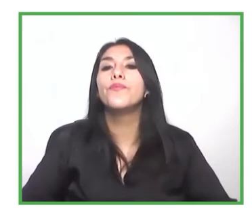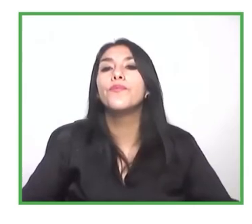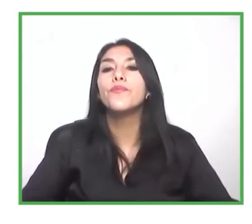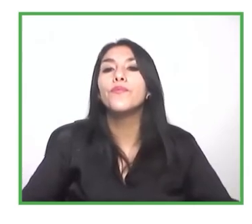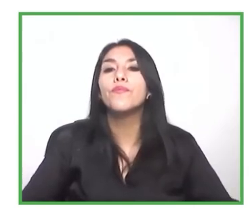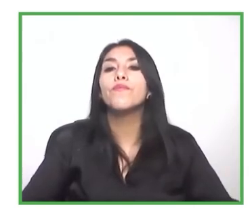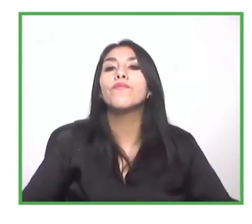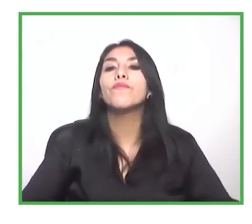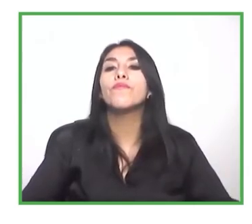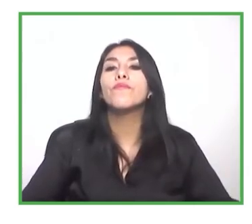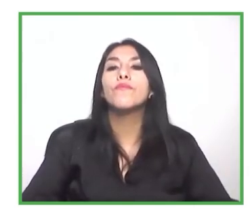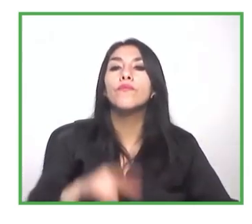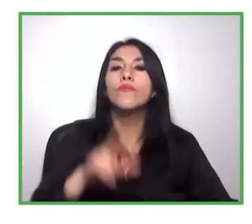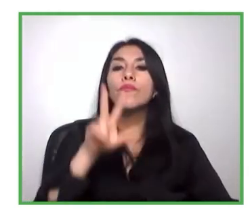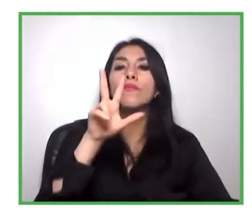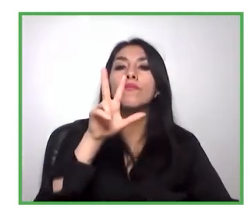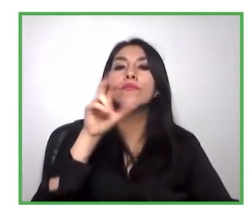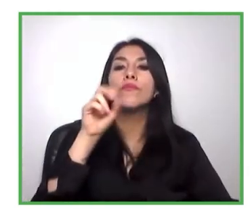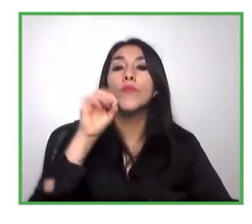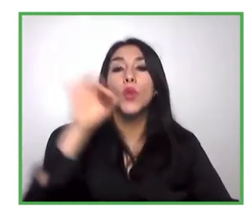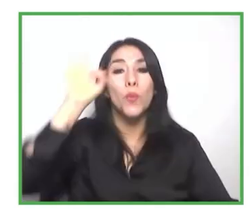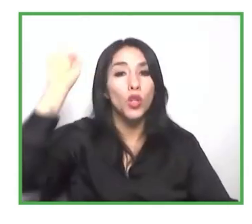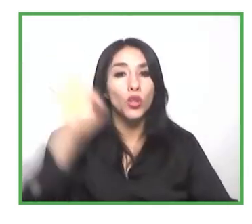valor agregado, no solo laboral.